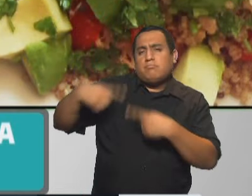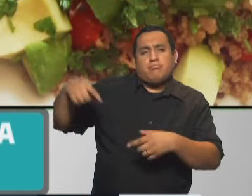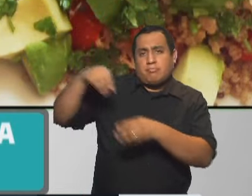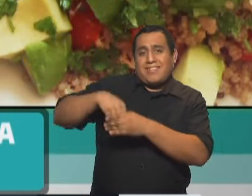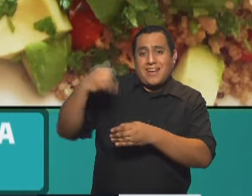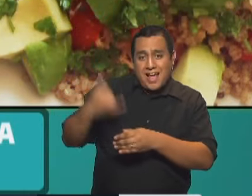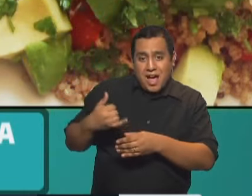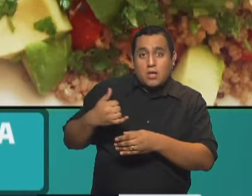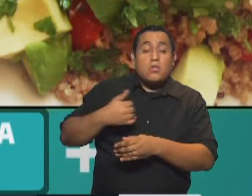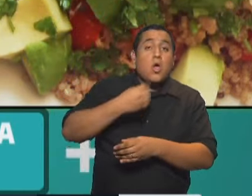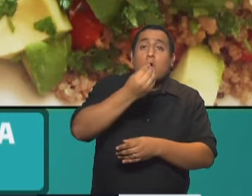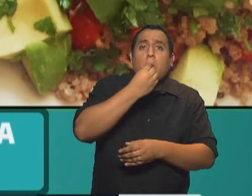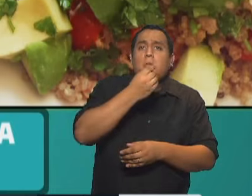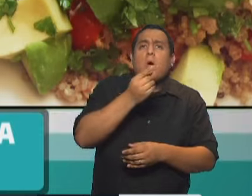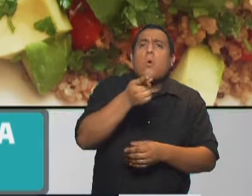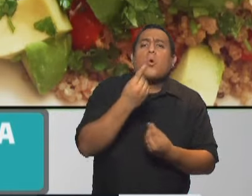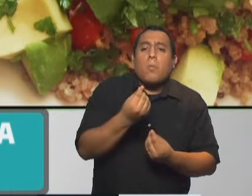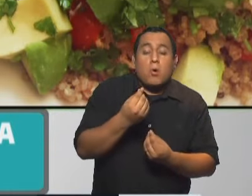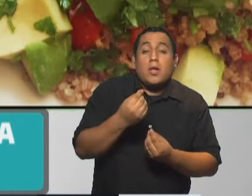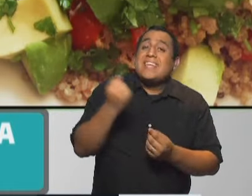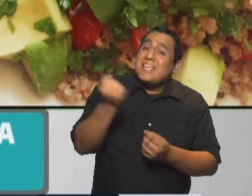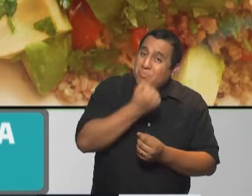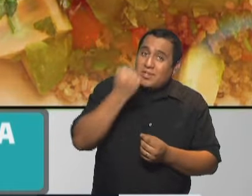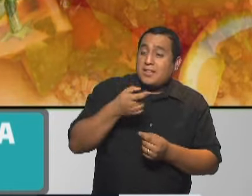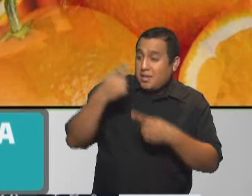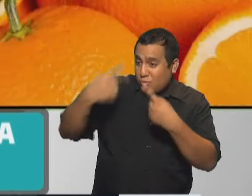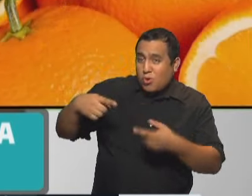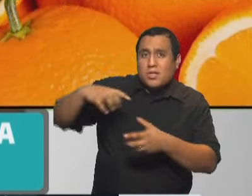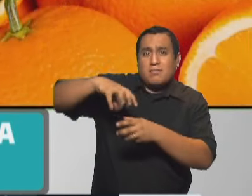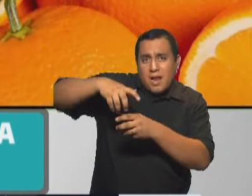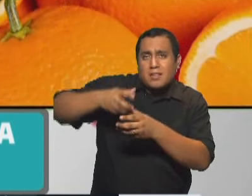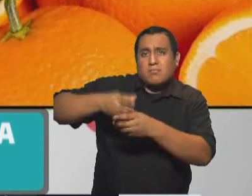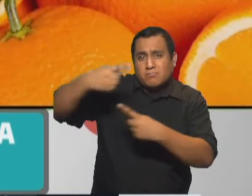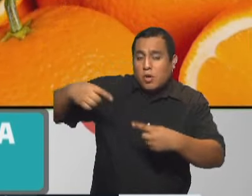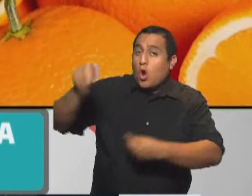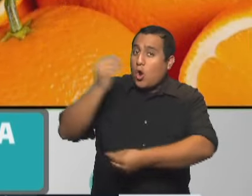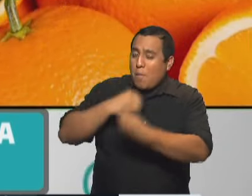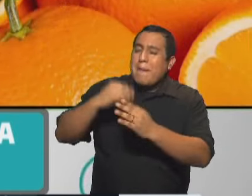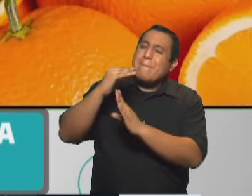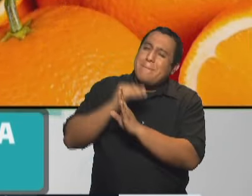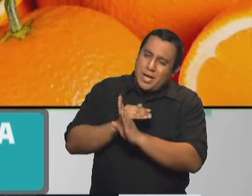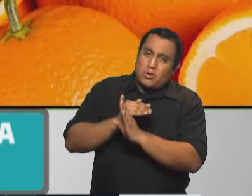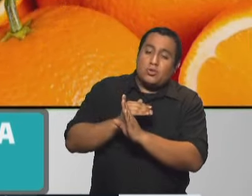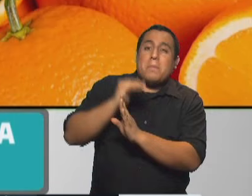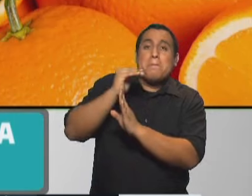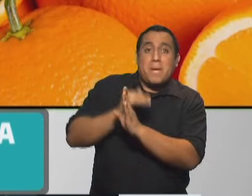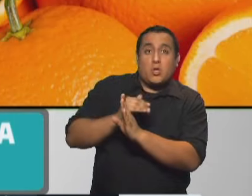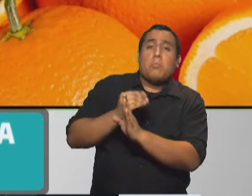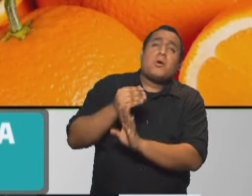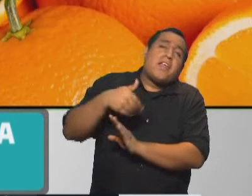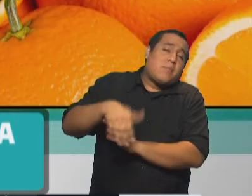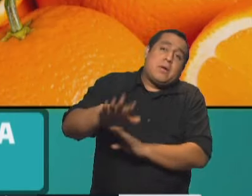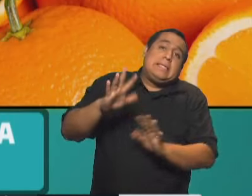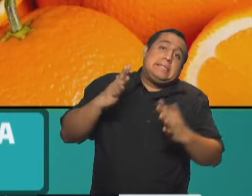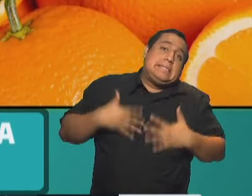sea la alimentación que tengamos que reduzcamos lo máximo posible el consumo de estos alimentos porque tarde o temprano nos afecta